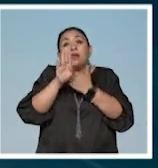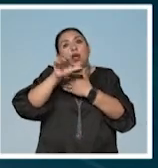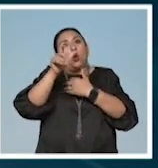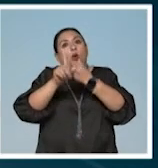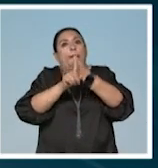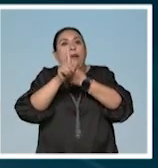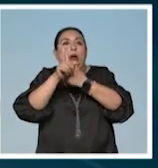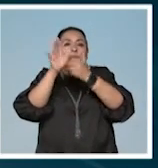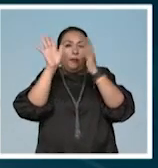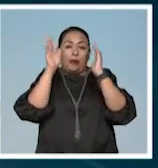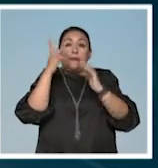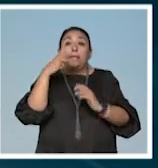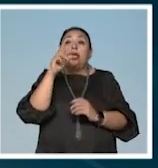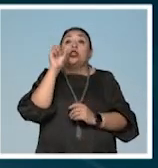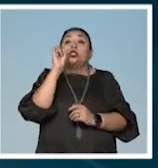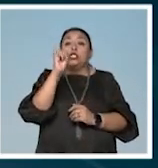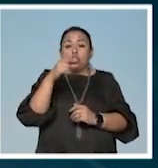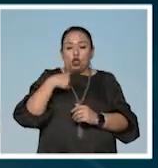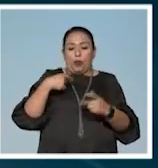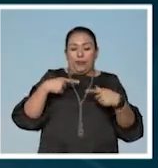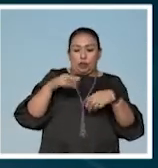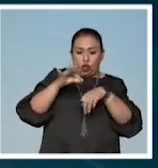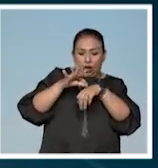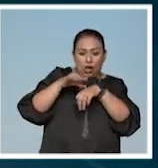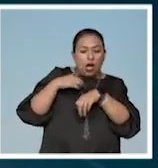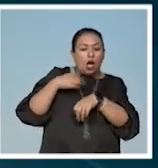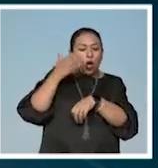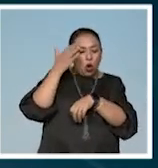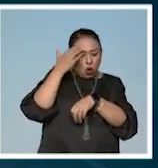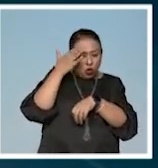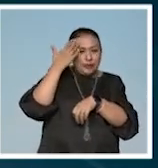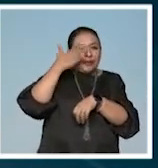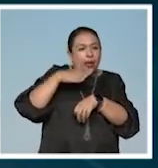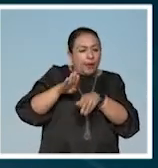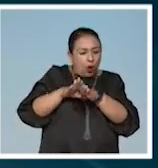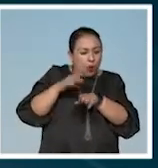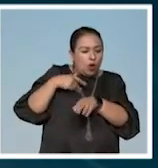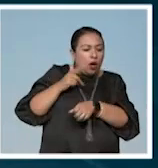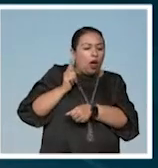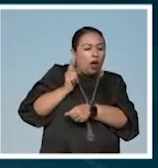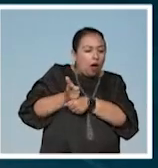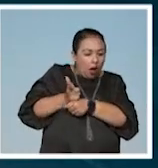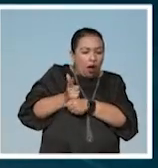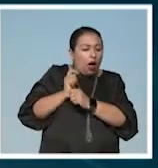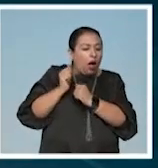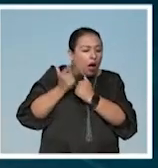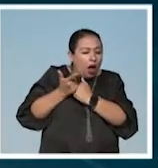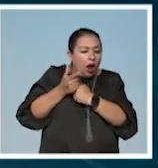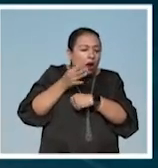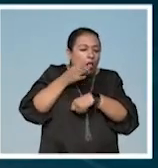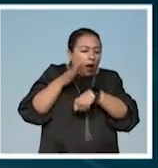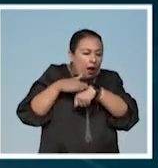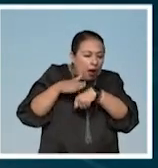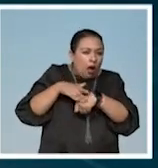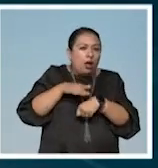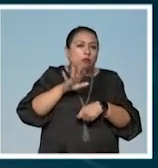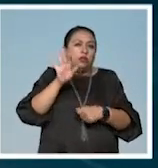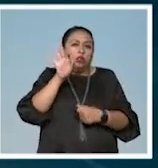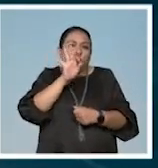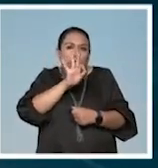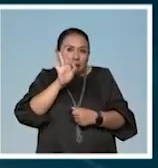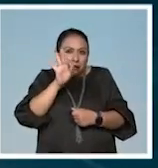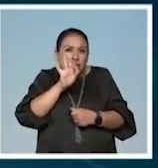tipo de complicaciones, pero ya si el tatuador conoce o sabe cómo identificar alguna señal que puede ser